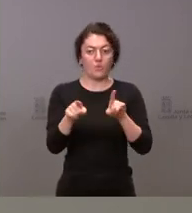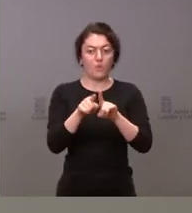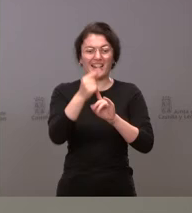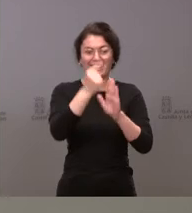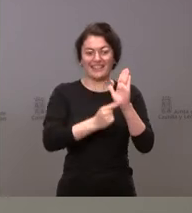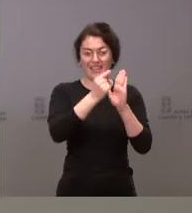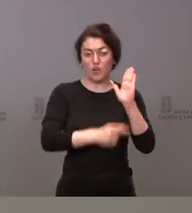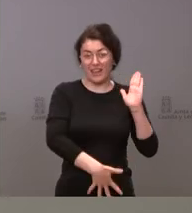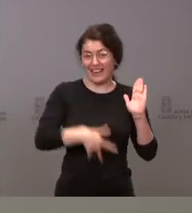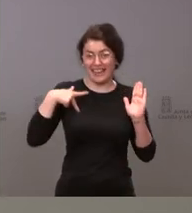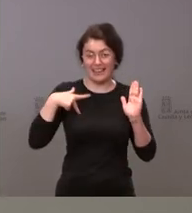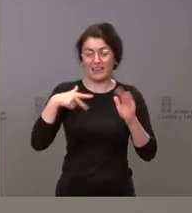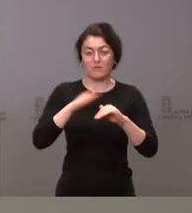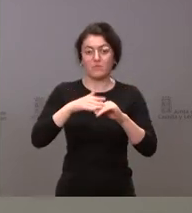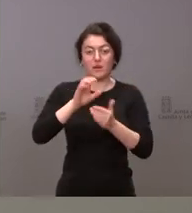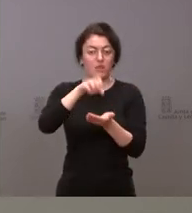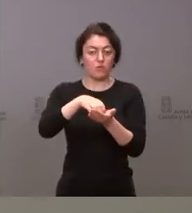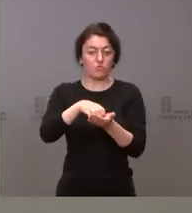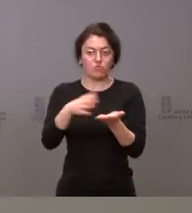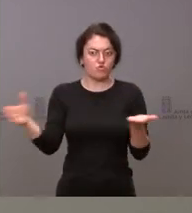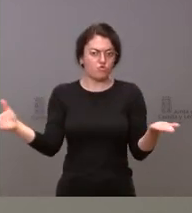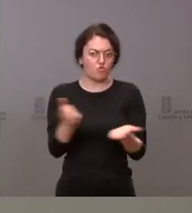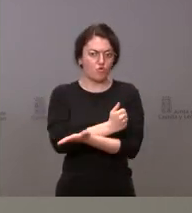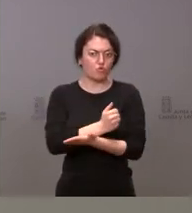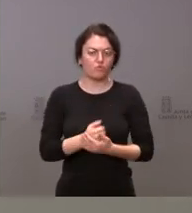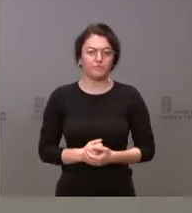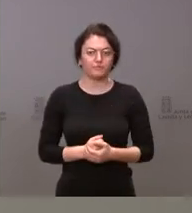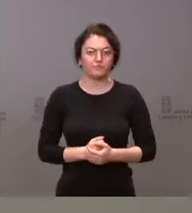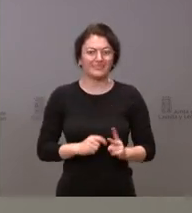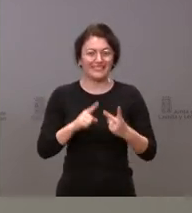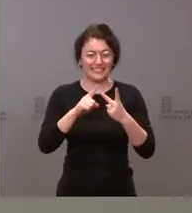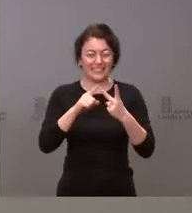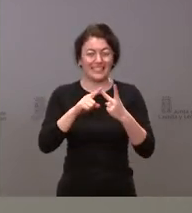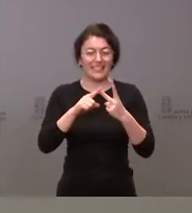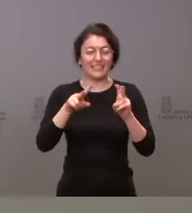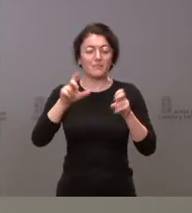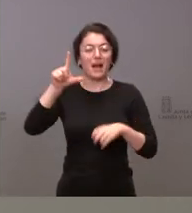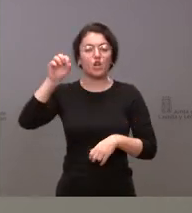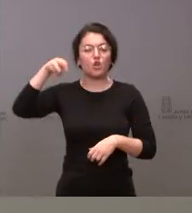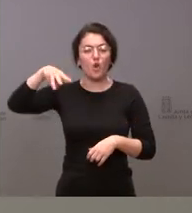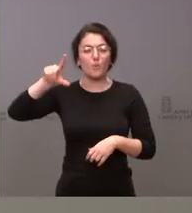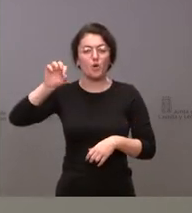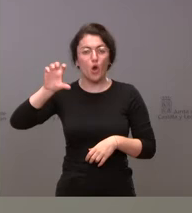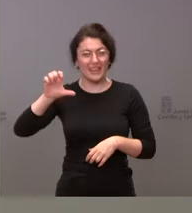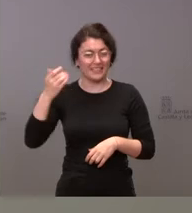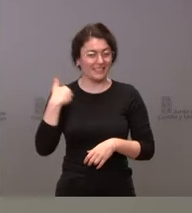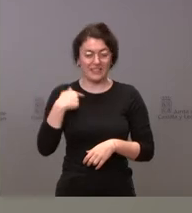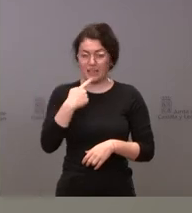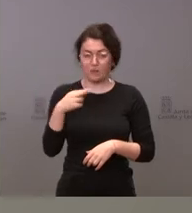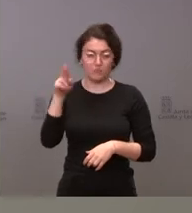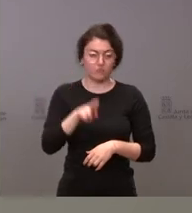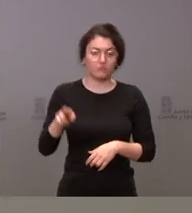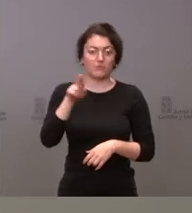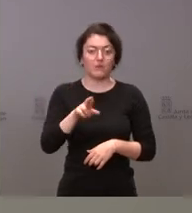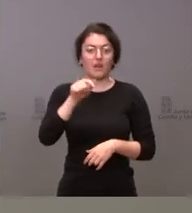general para todos los centros. Respecto a la cuestión de la LONLOE, yo creo que lo hemos reiterado en muchas ocasiones, la